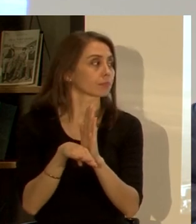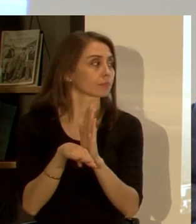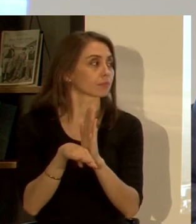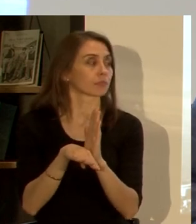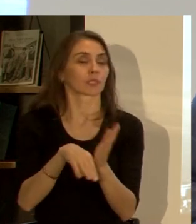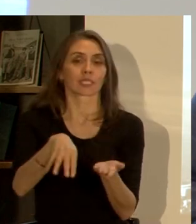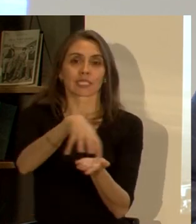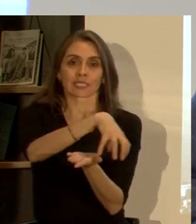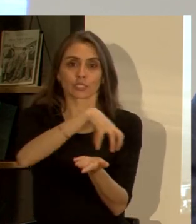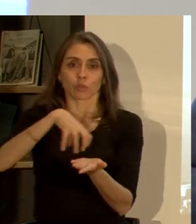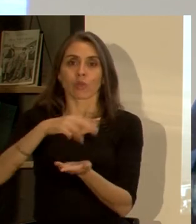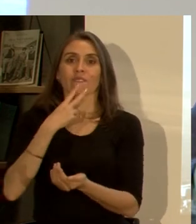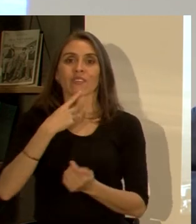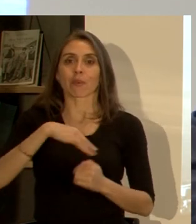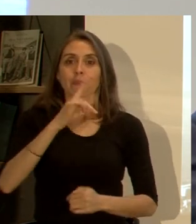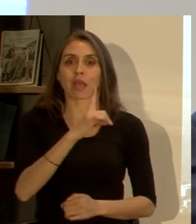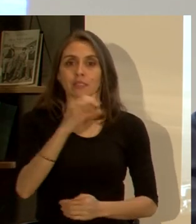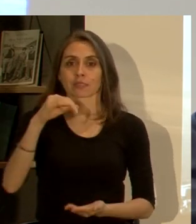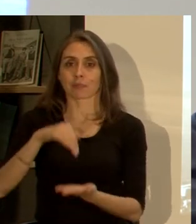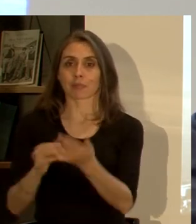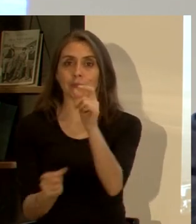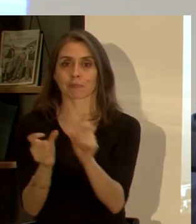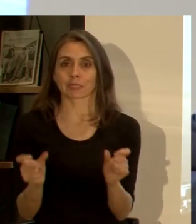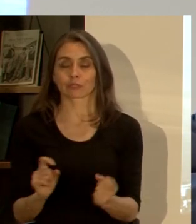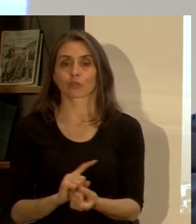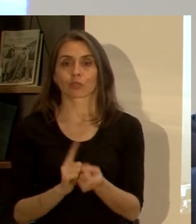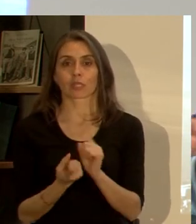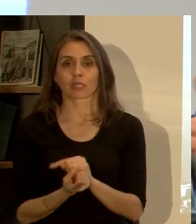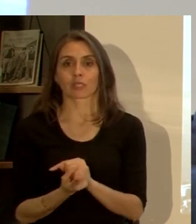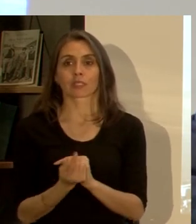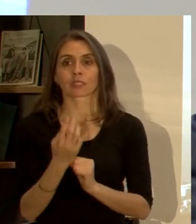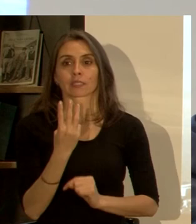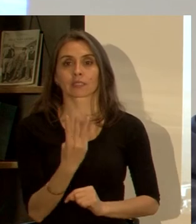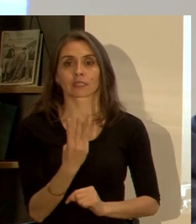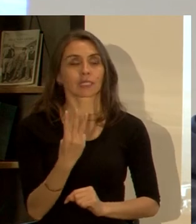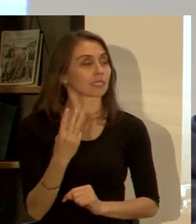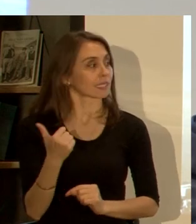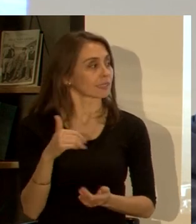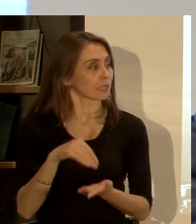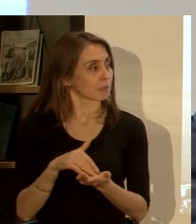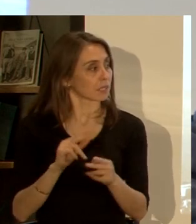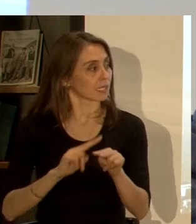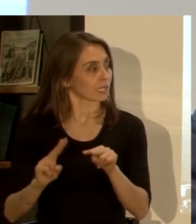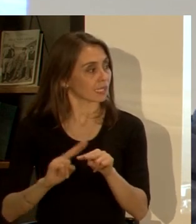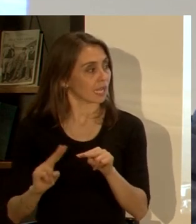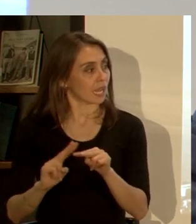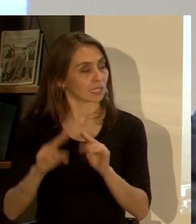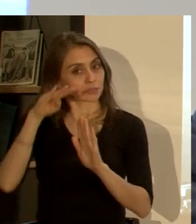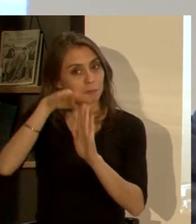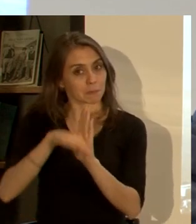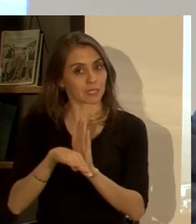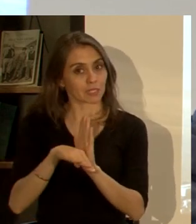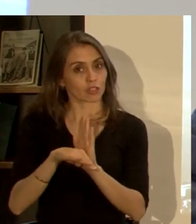ciudades de más de 100 mil habitantes a tener alrededor de unas 36 mil acciones a la vuelta de 10 años